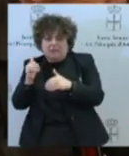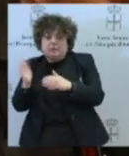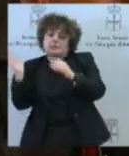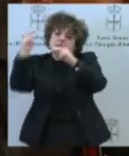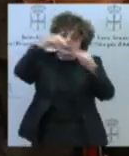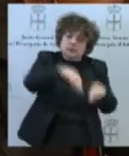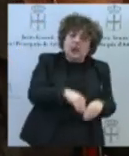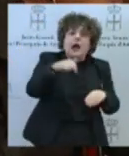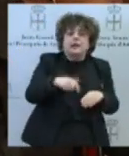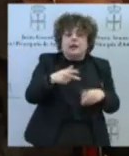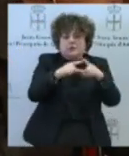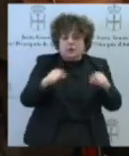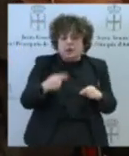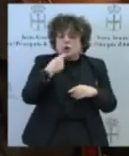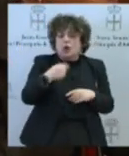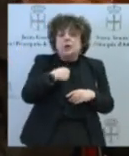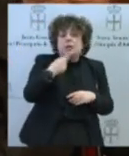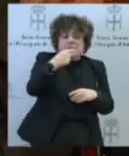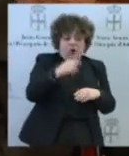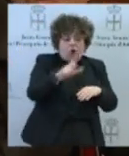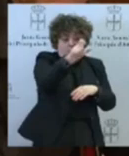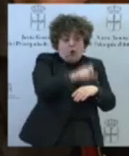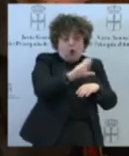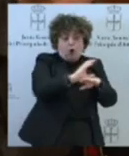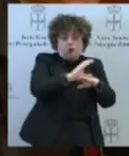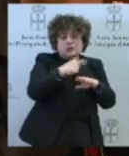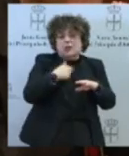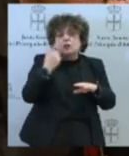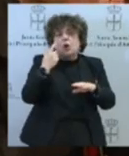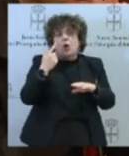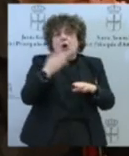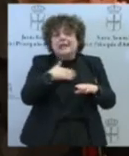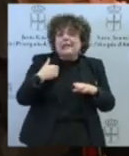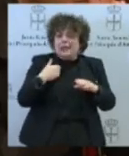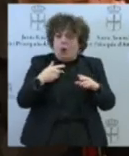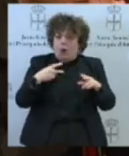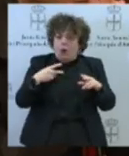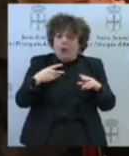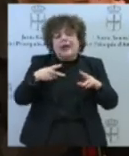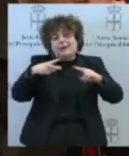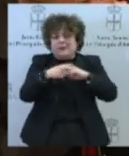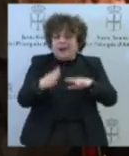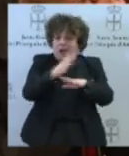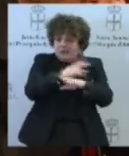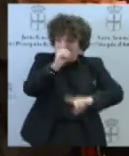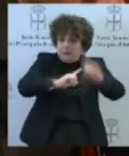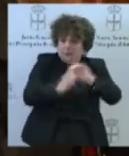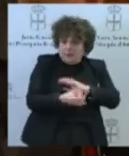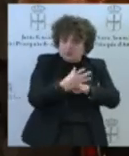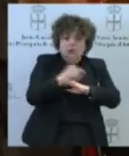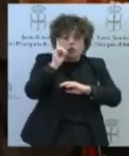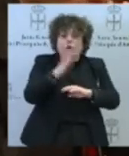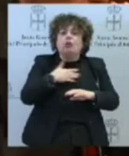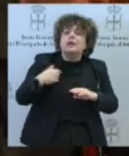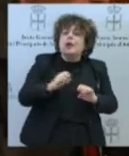de poner la tirita antes de la herida, sino simple y llanamente que quede claro, que quede nítido y que sea transparente el